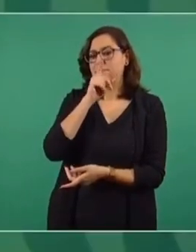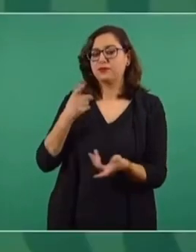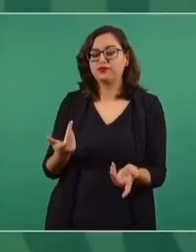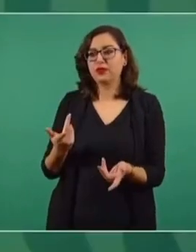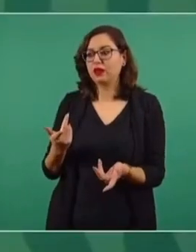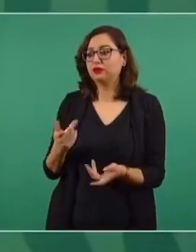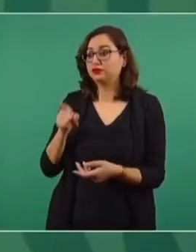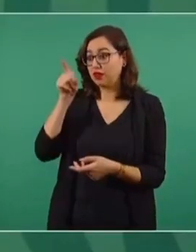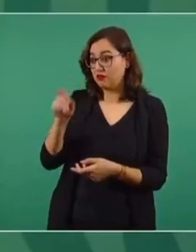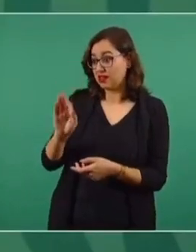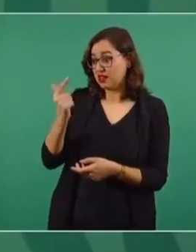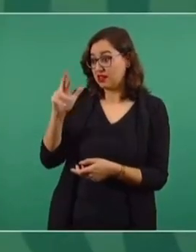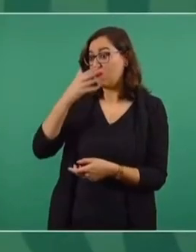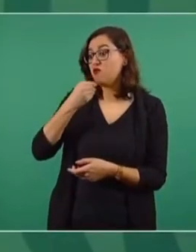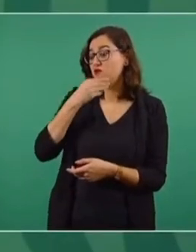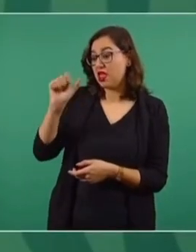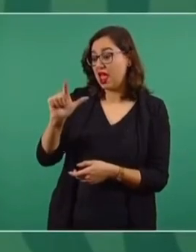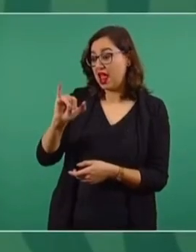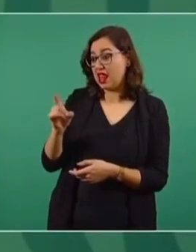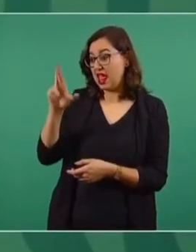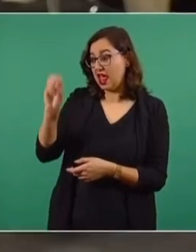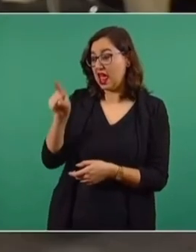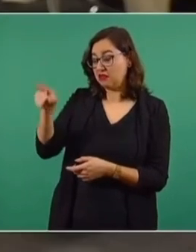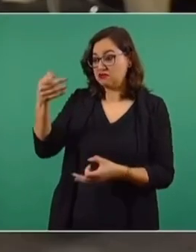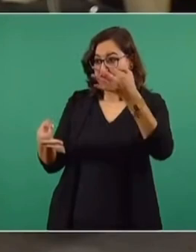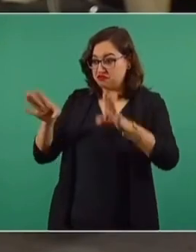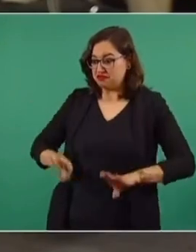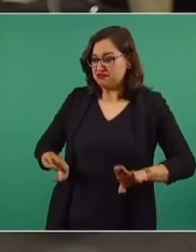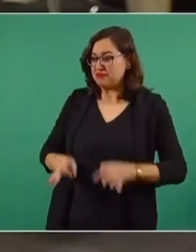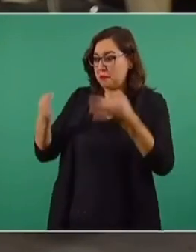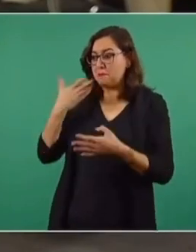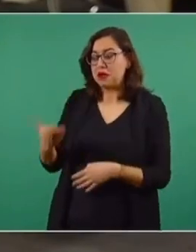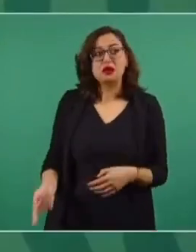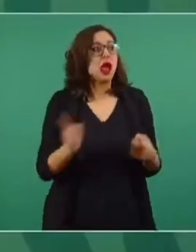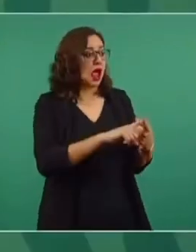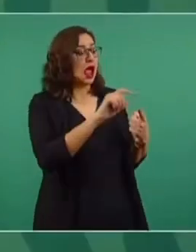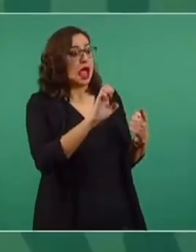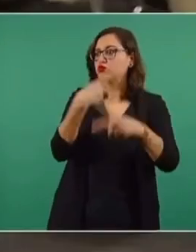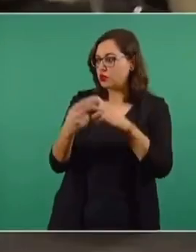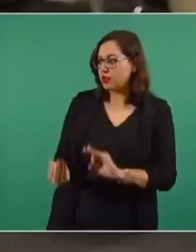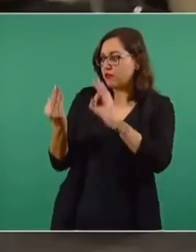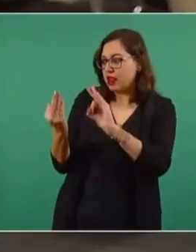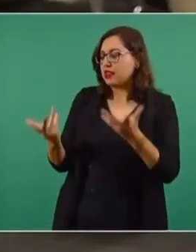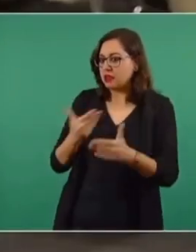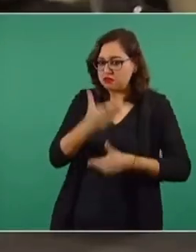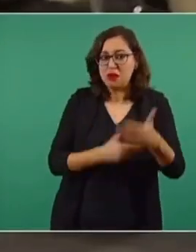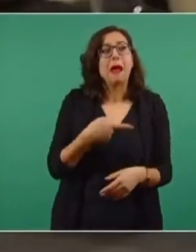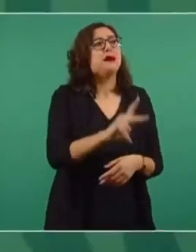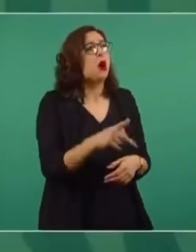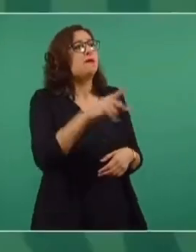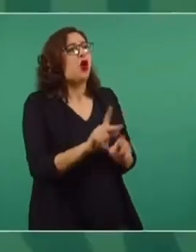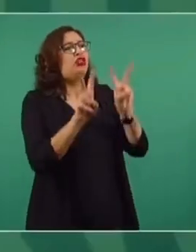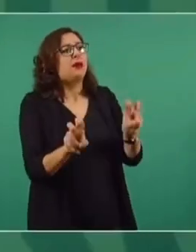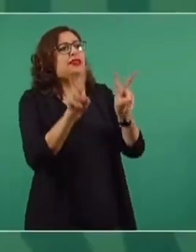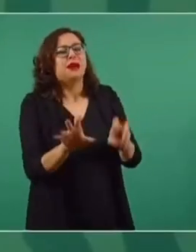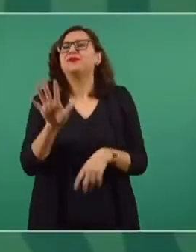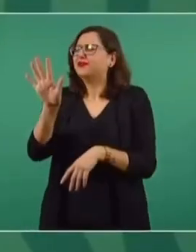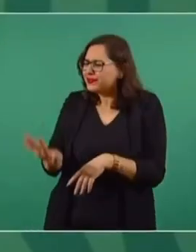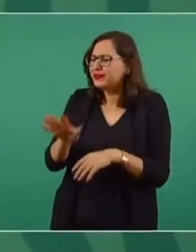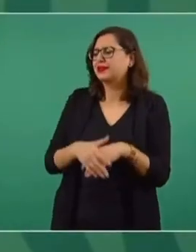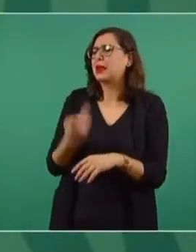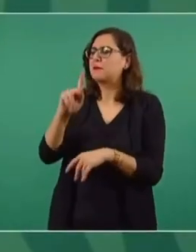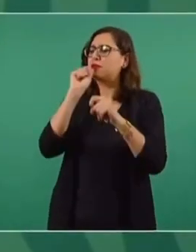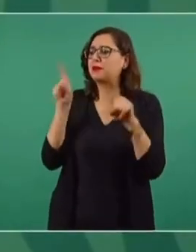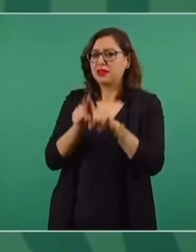Pero Alejandro O'Hertz es un hombre íntegro. Alejandro Encinas y Carla Quintana también. Igual también, igual, si por eso están aquí. También está la instancia, como tú mismo lo